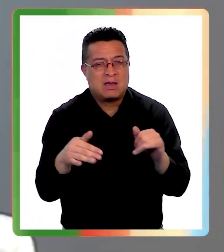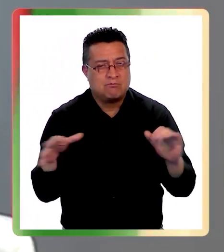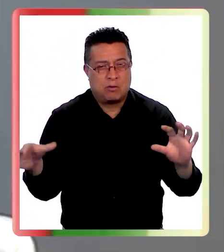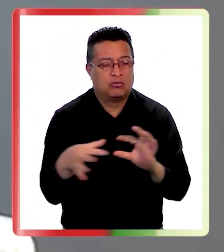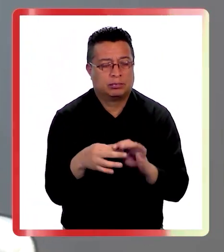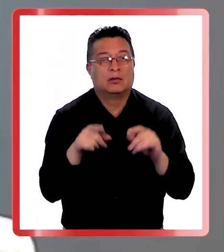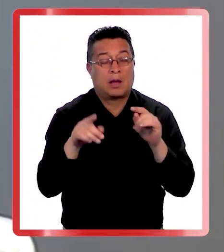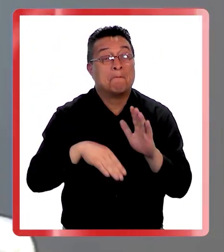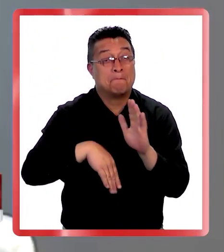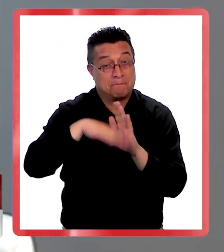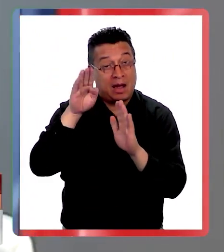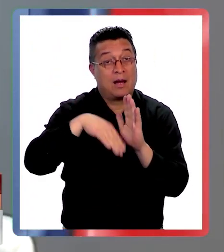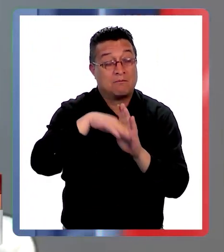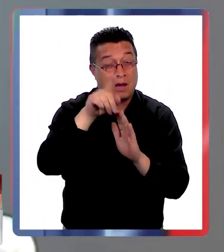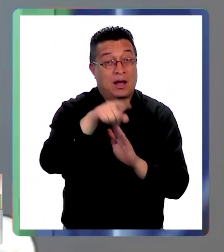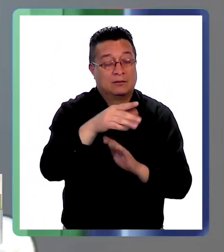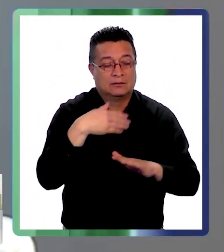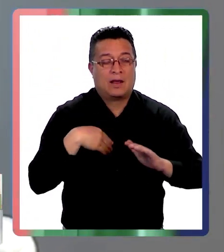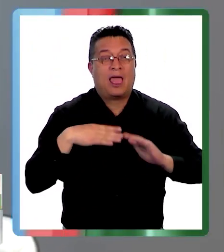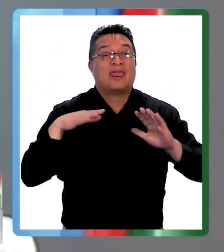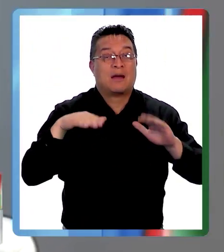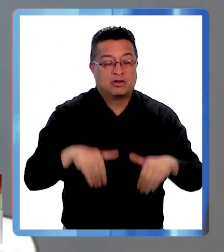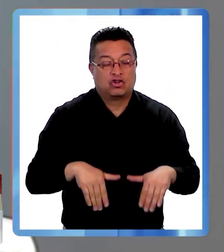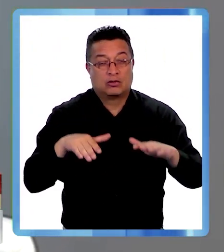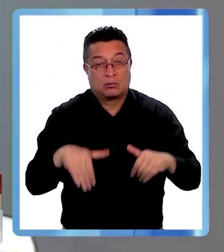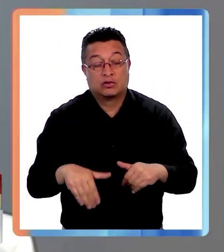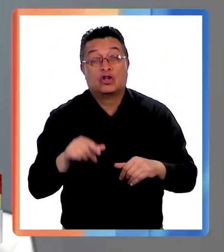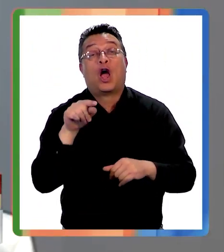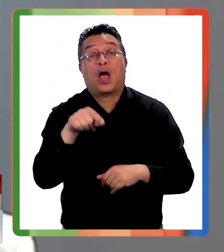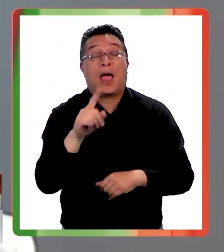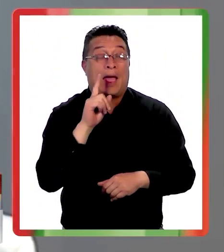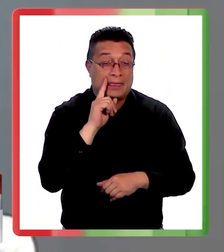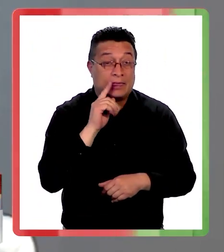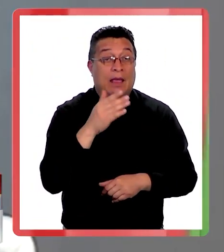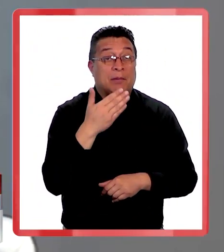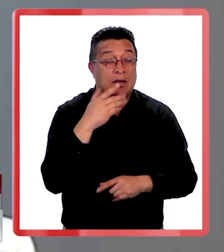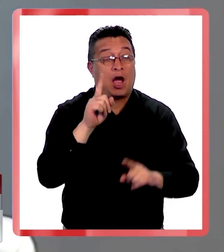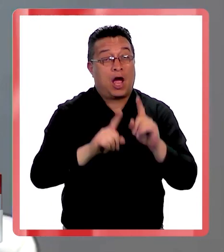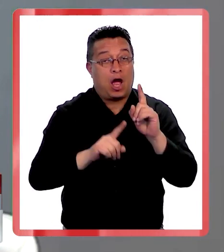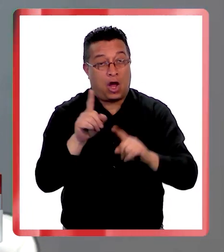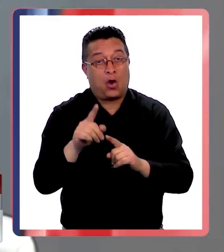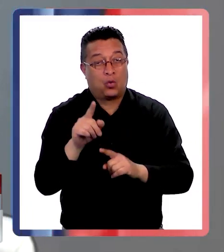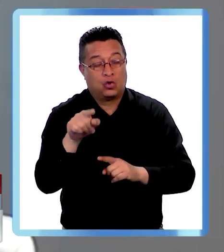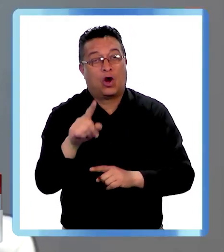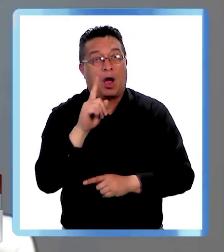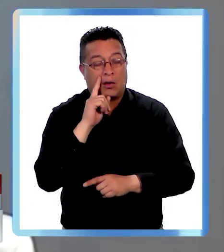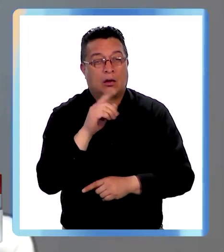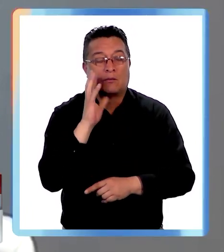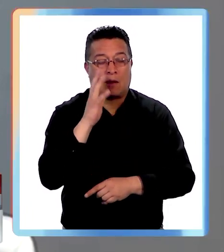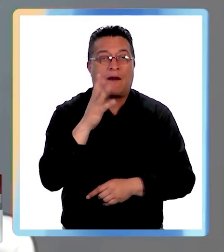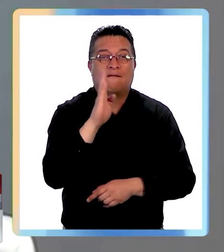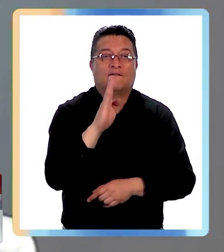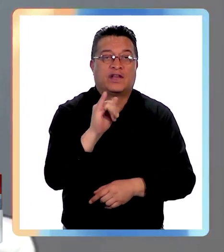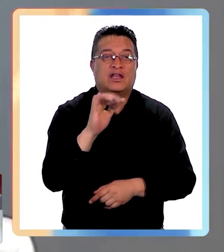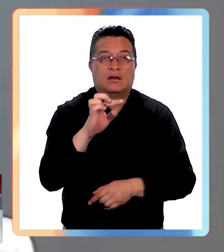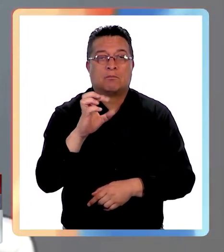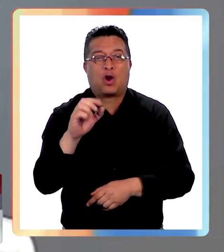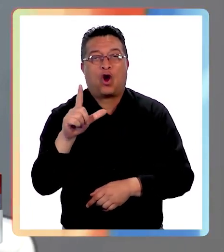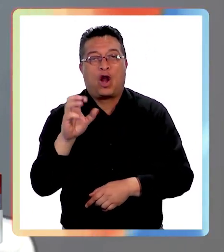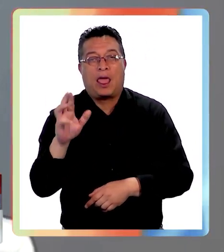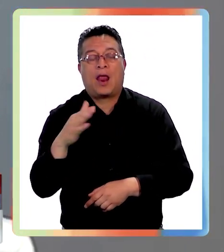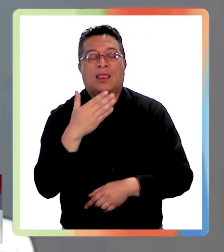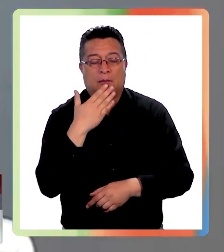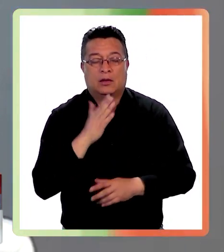Mayoritariamente, como les decía, son cuadros depresivos, pero también se puede ver en personas que tienen cuadros bipolares que pasan por